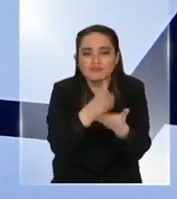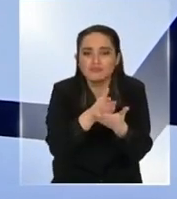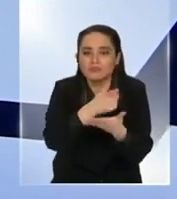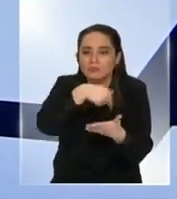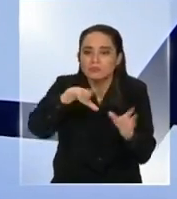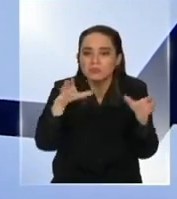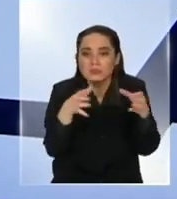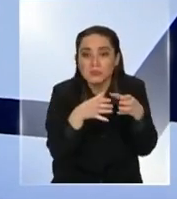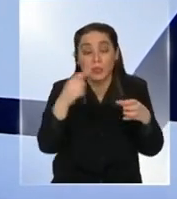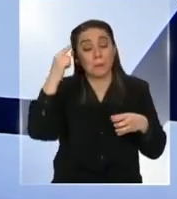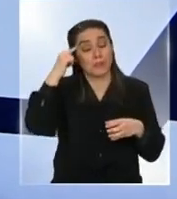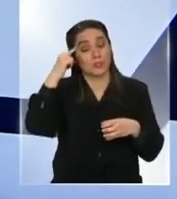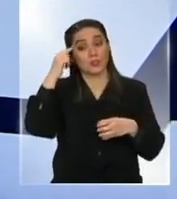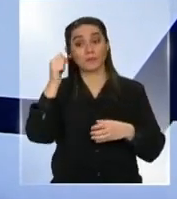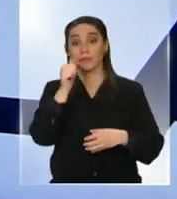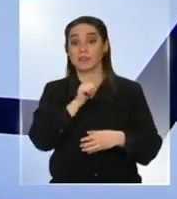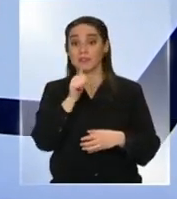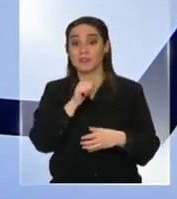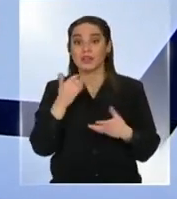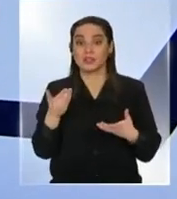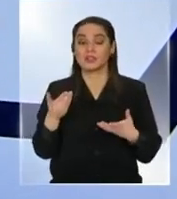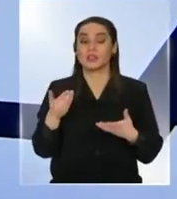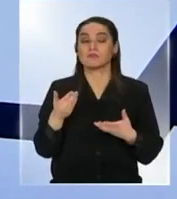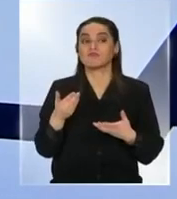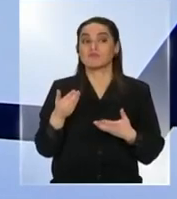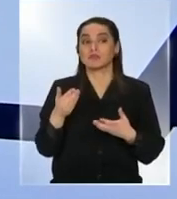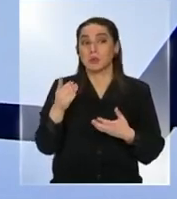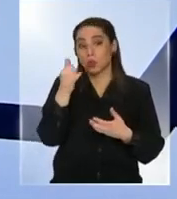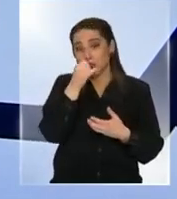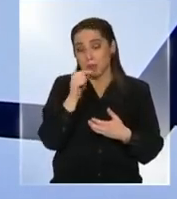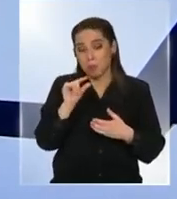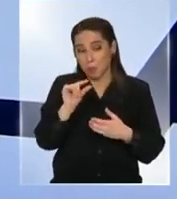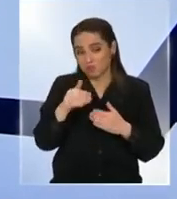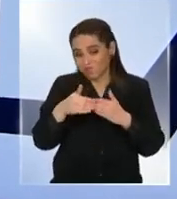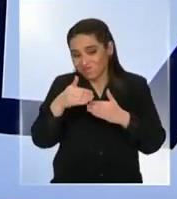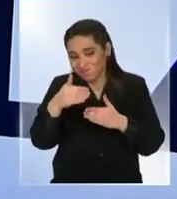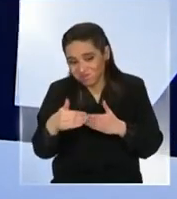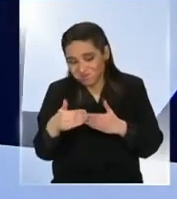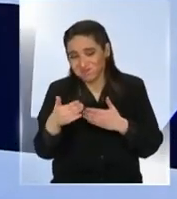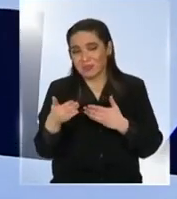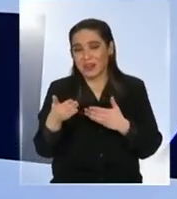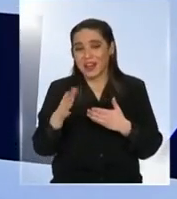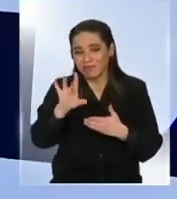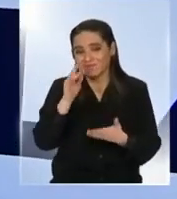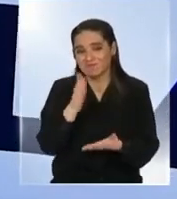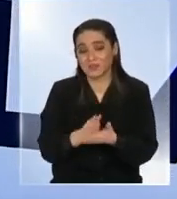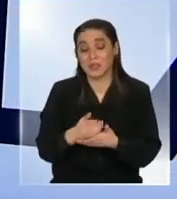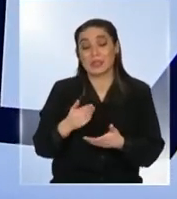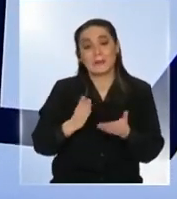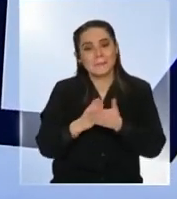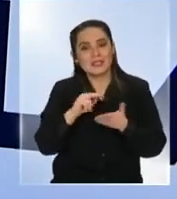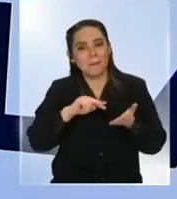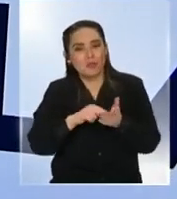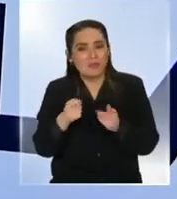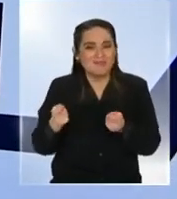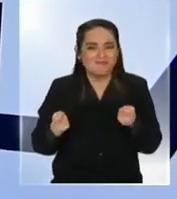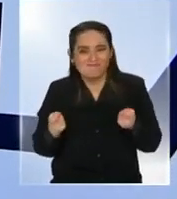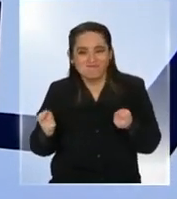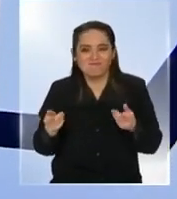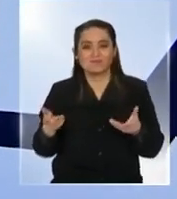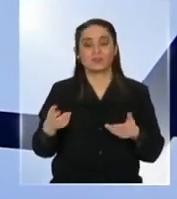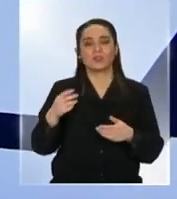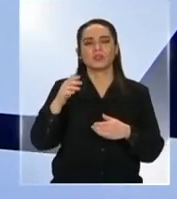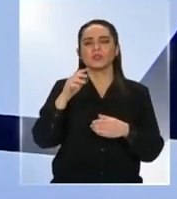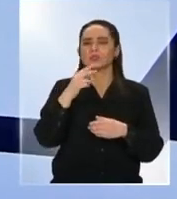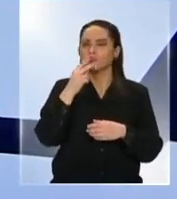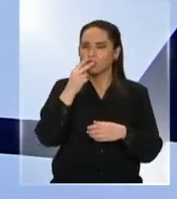queda un trecho pero también queda muy poco tiempo para tomar decisiones y empiezan los tironeos yo entiendo por ejemplo que hubo un